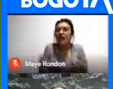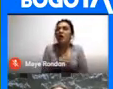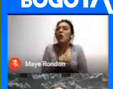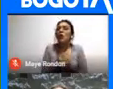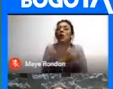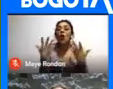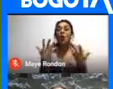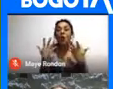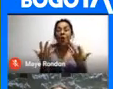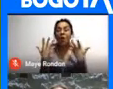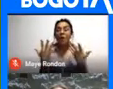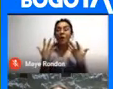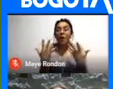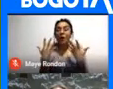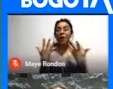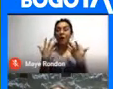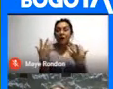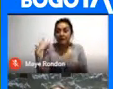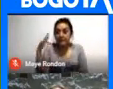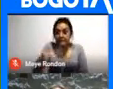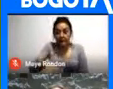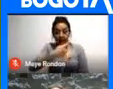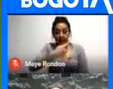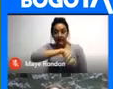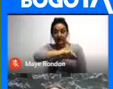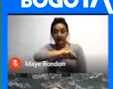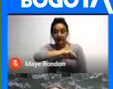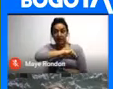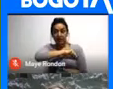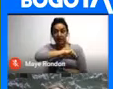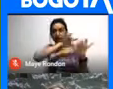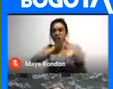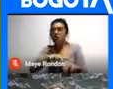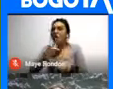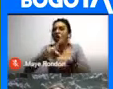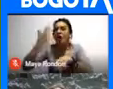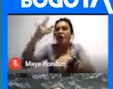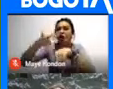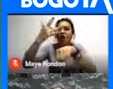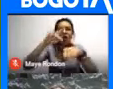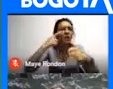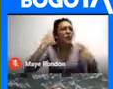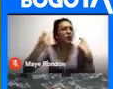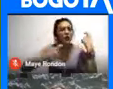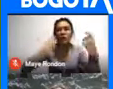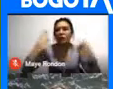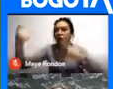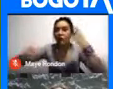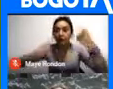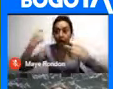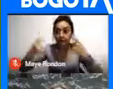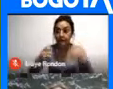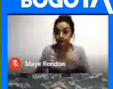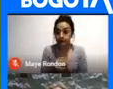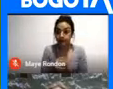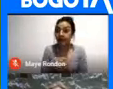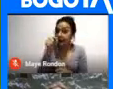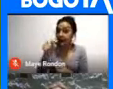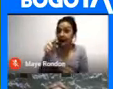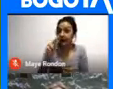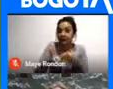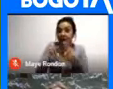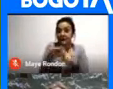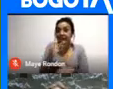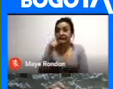bien Cuando llegan los españoles Llegan buscando el dorado Y precisamente Digamos que Ese es